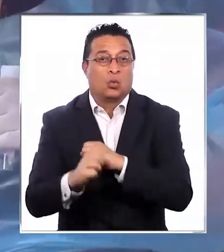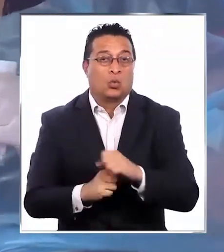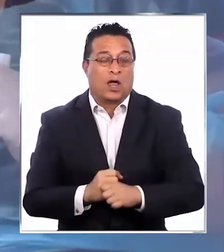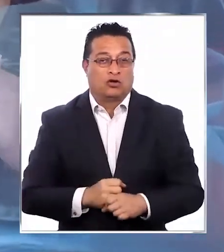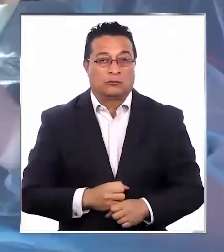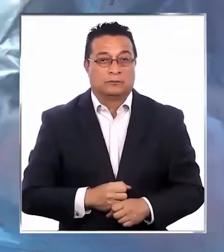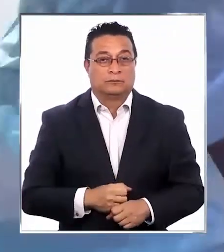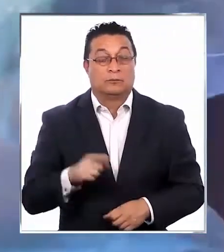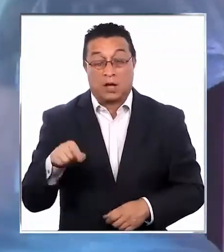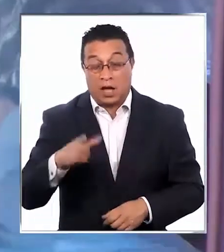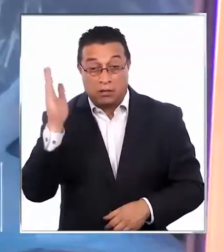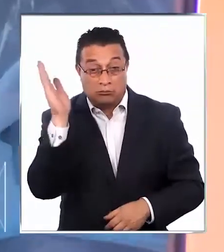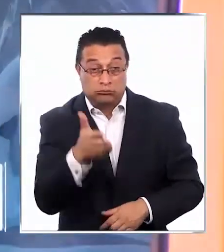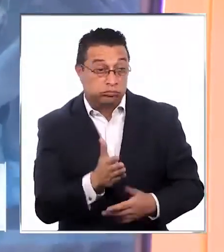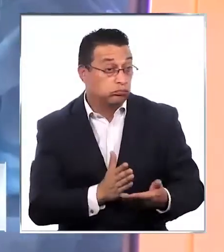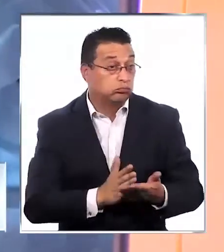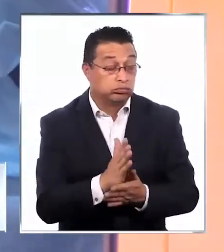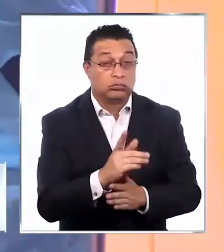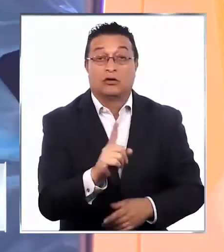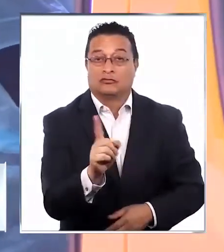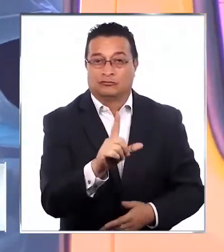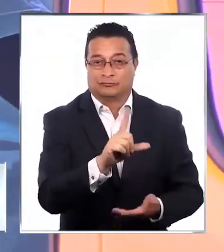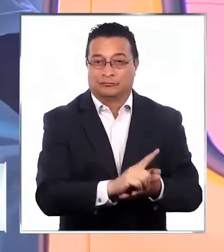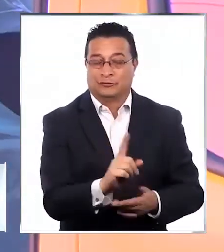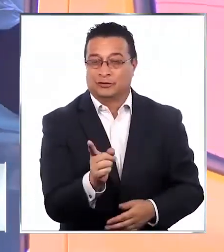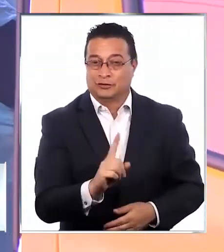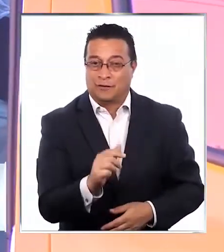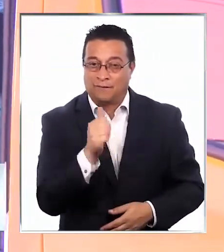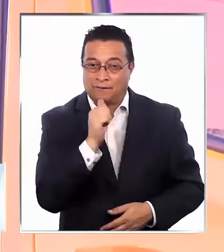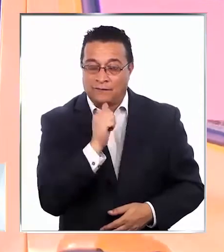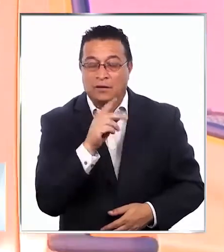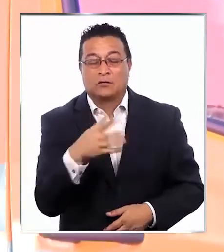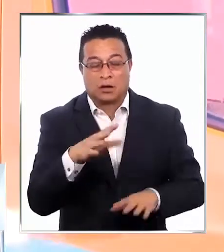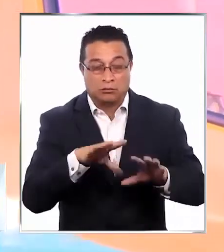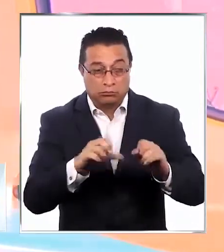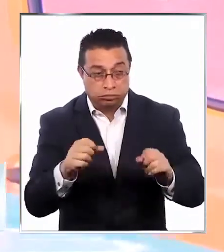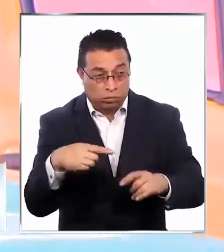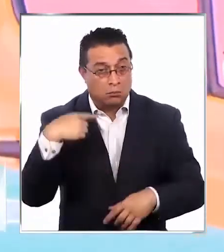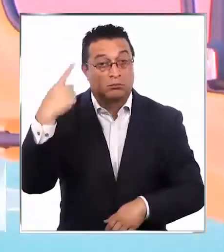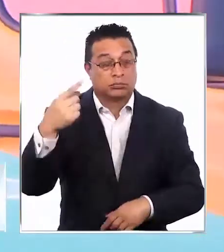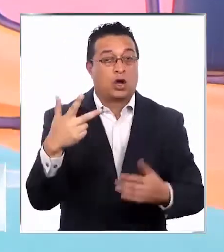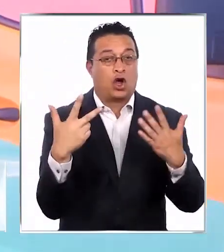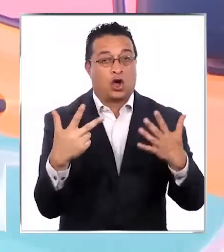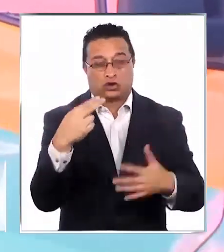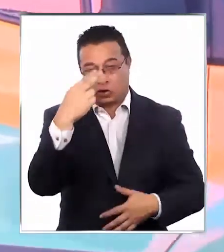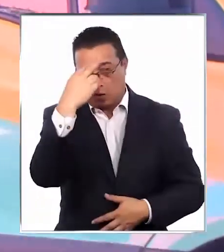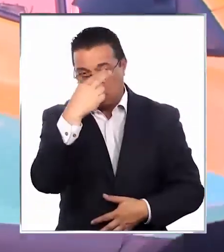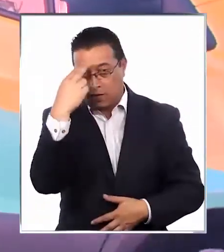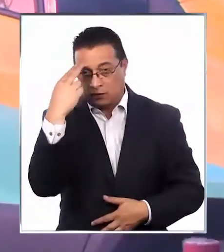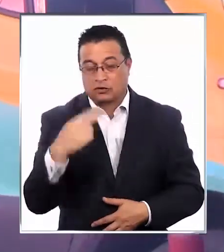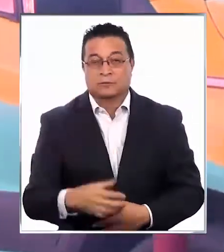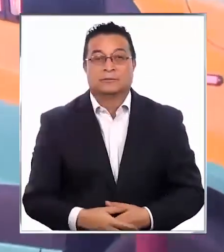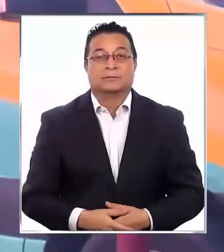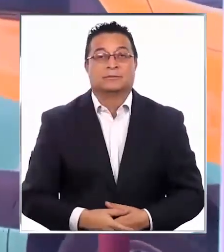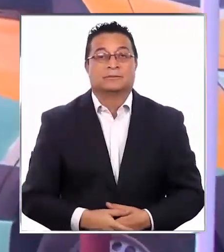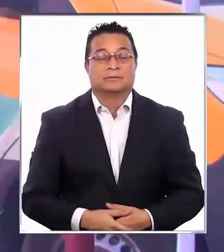el año. Por el momento no se ha suspendido el inicio de clases en esos establecimientos, el cual está pactado para el próximo 8 de marzo.